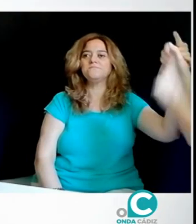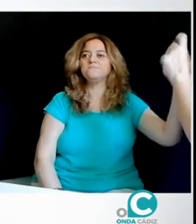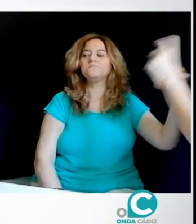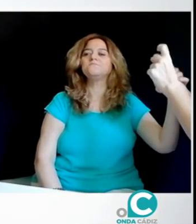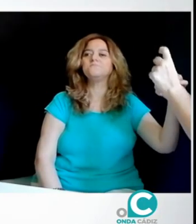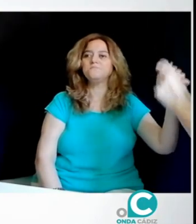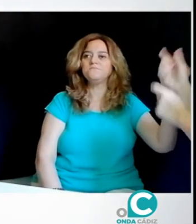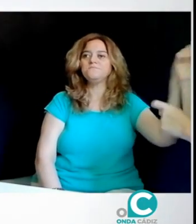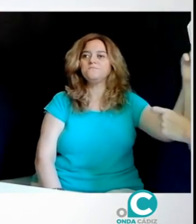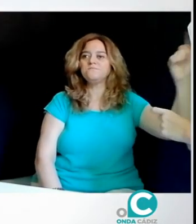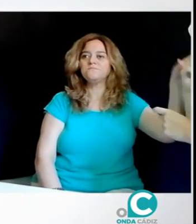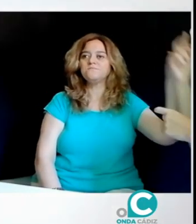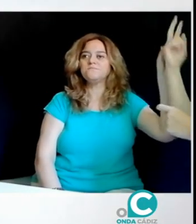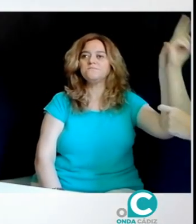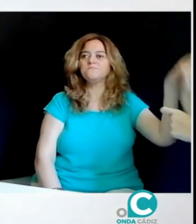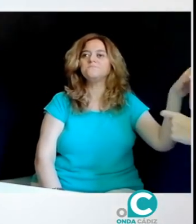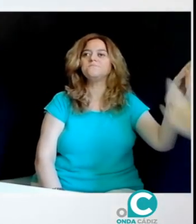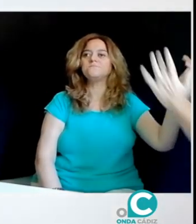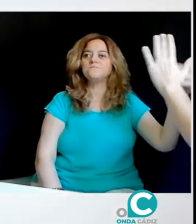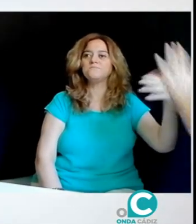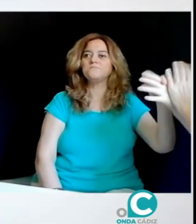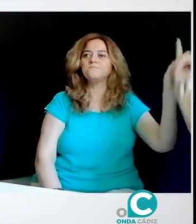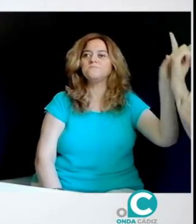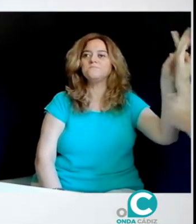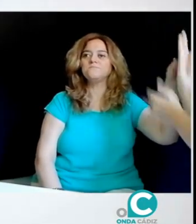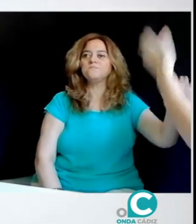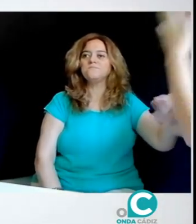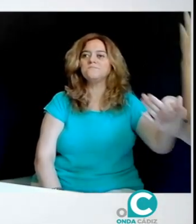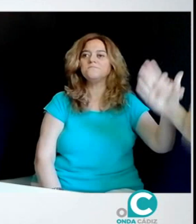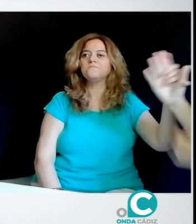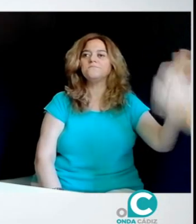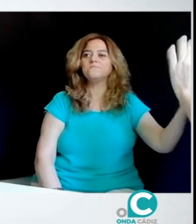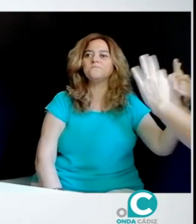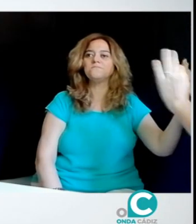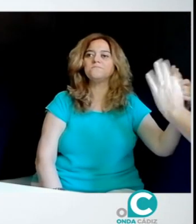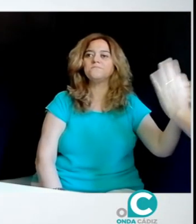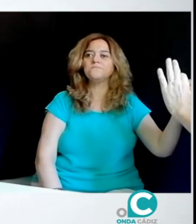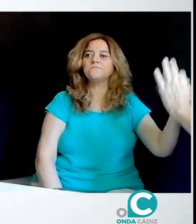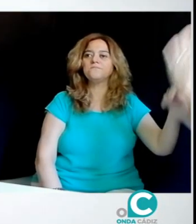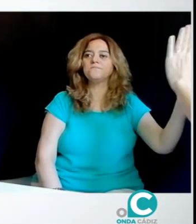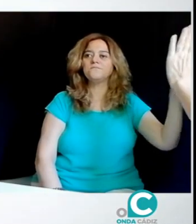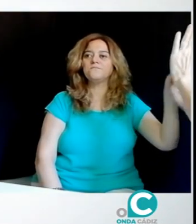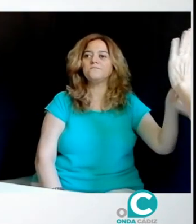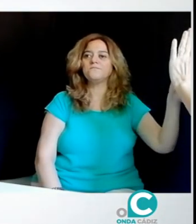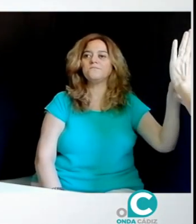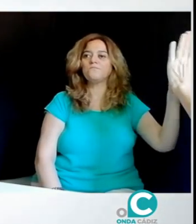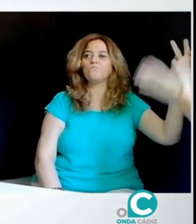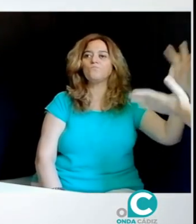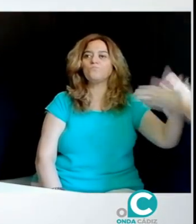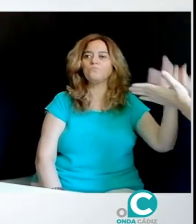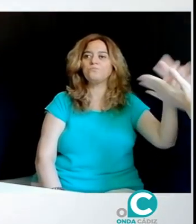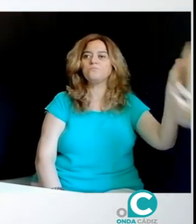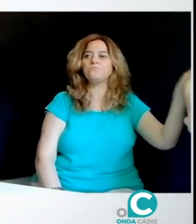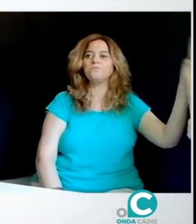específica, según se manifiesta en la declaración del patrimonio del Parlamento Europeo, en este caso en el año 2004. Nos